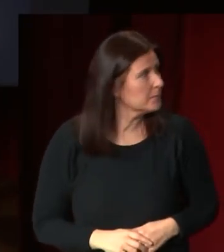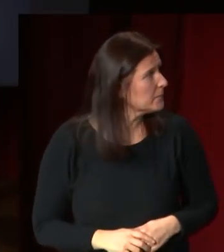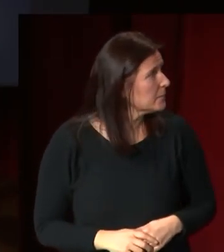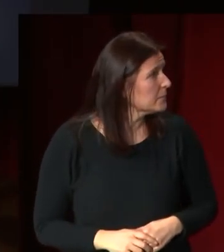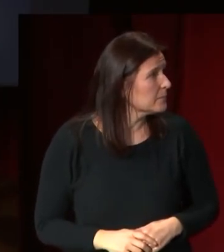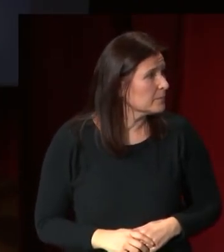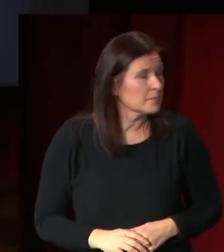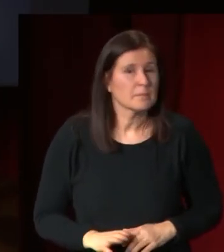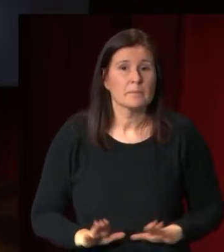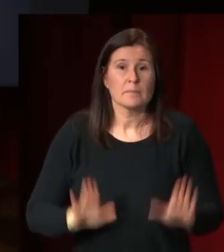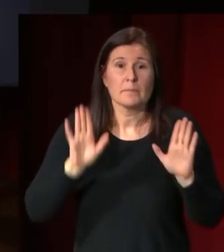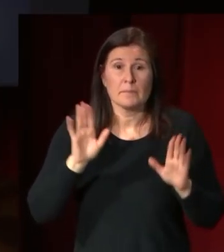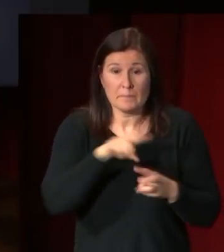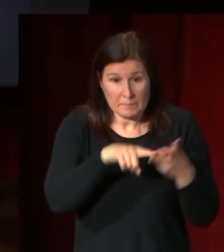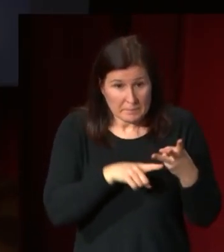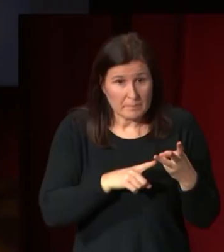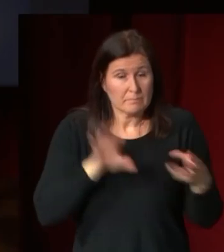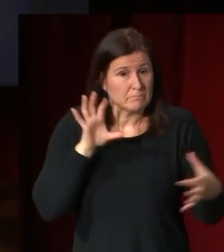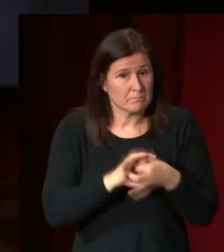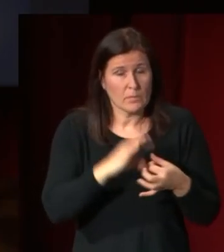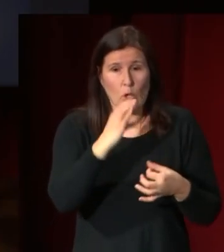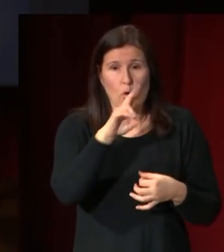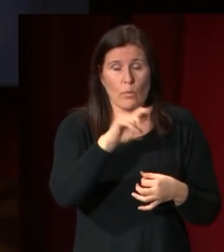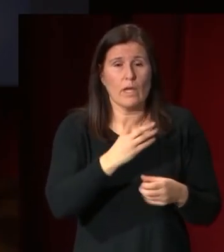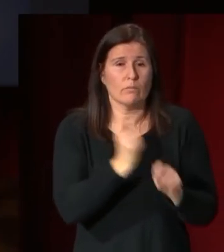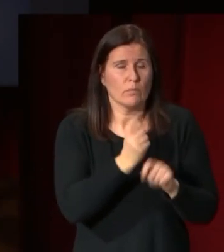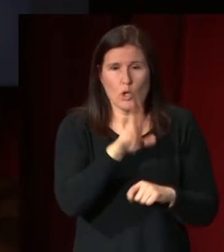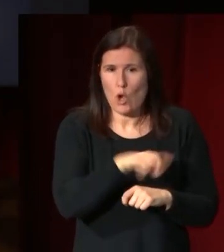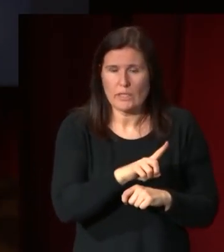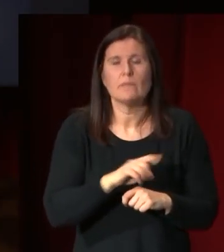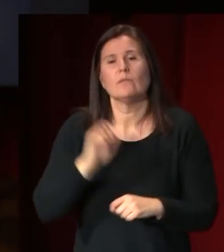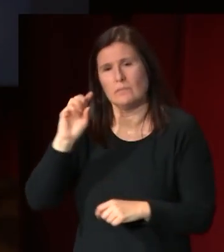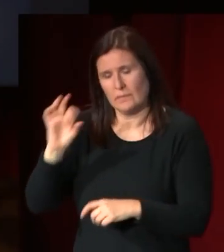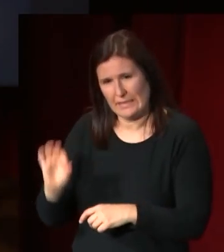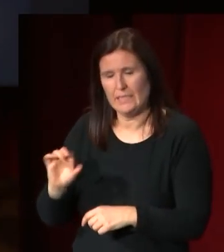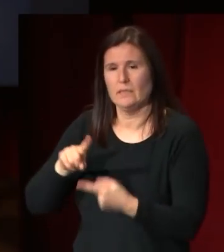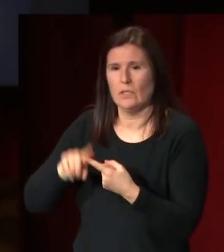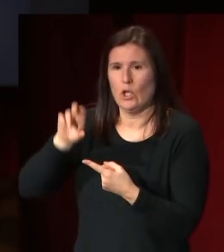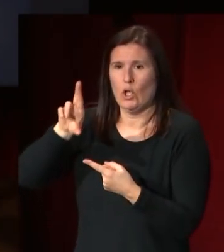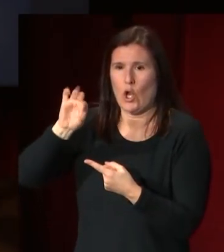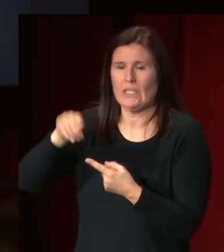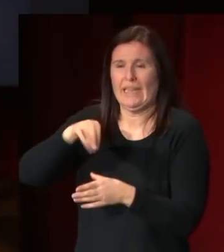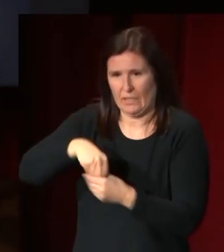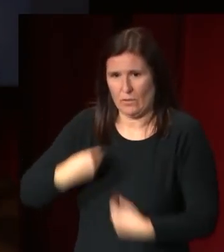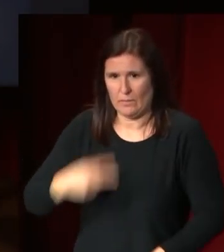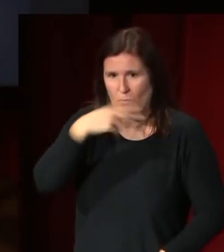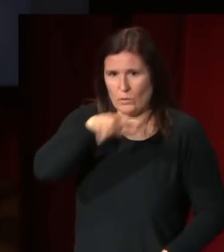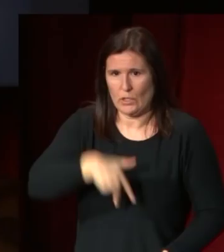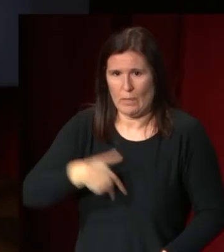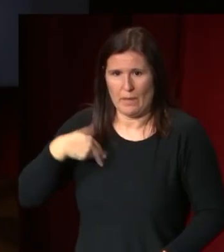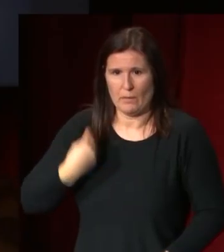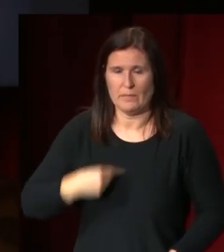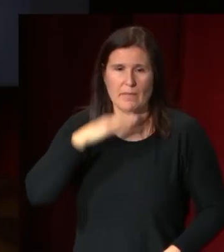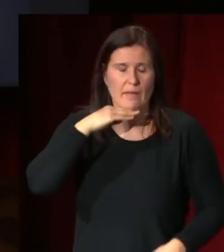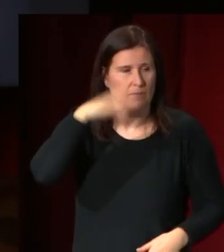pero si estas no son de álvarez cubero sí que hay un rossini y si está en el museo del prado que es esta cabeza